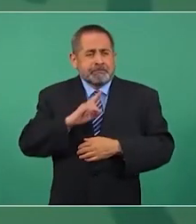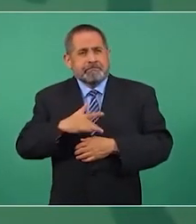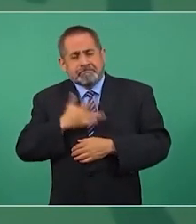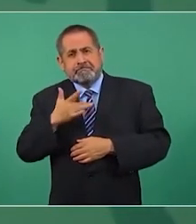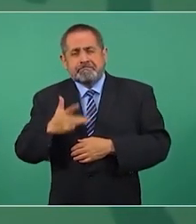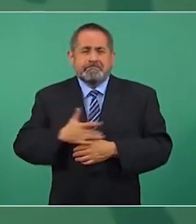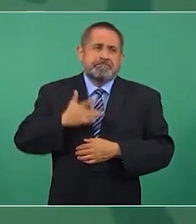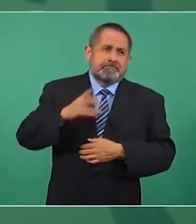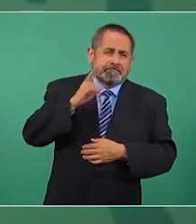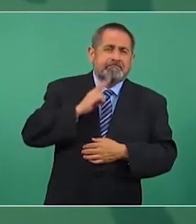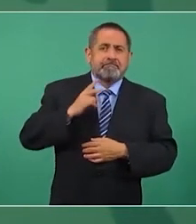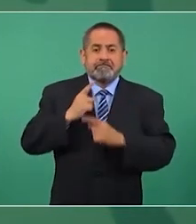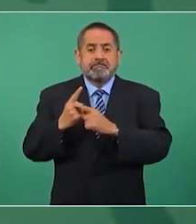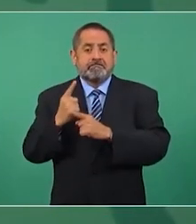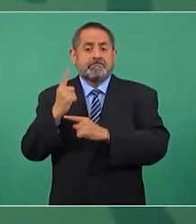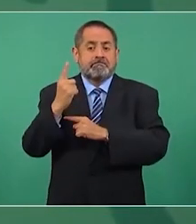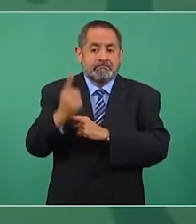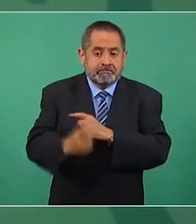un año